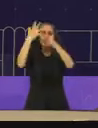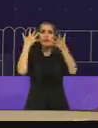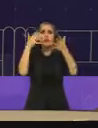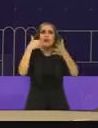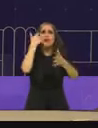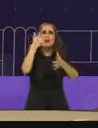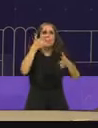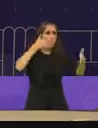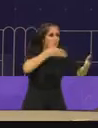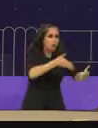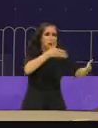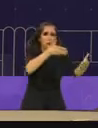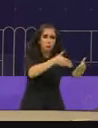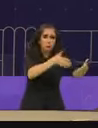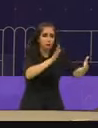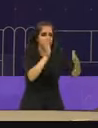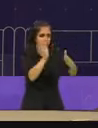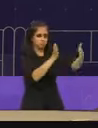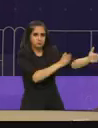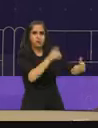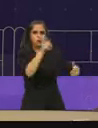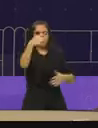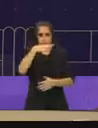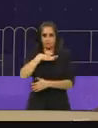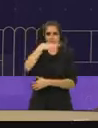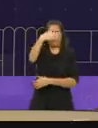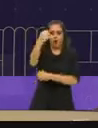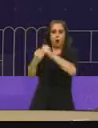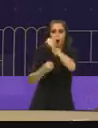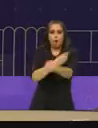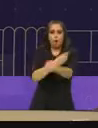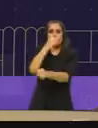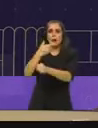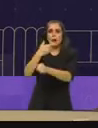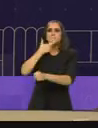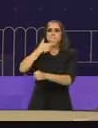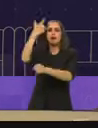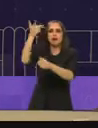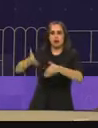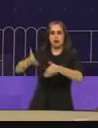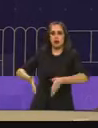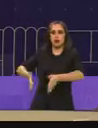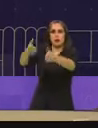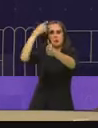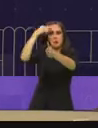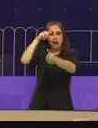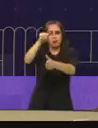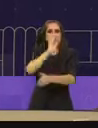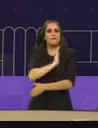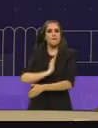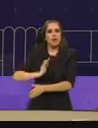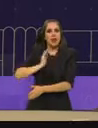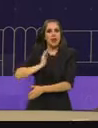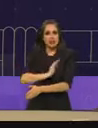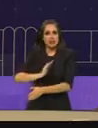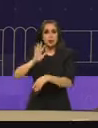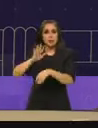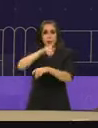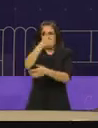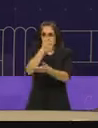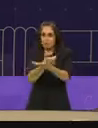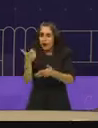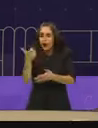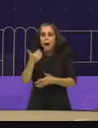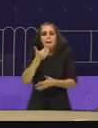entre todas y todos una ciudad de oportunidades donde seas feliz porque mejoraste tu ingreso,